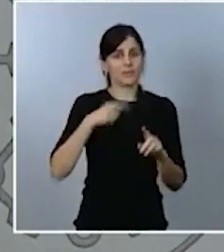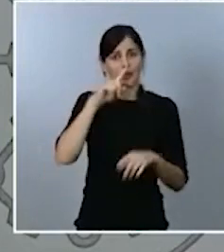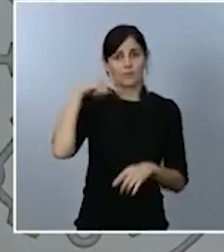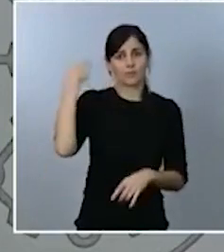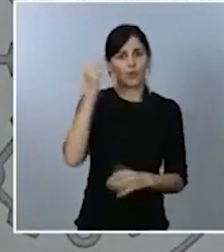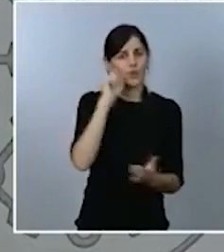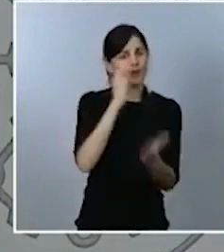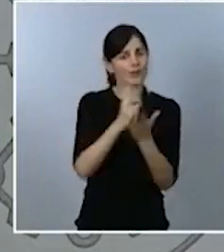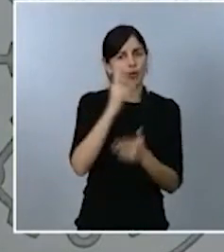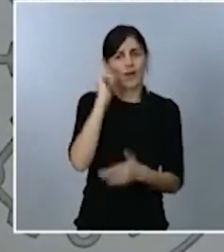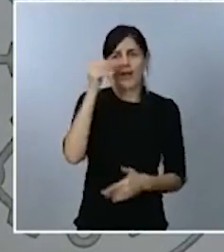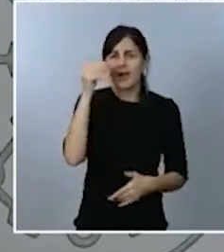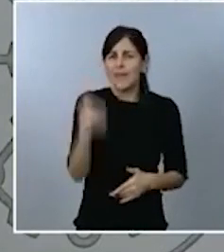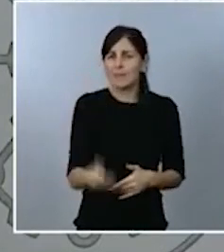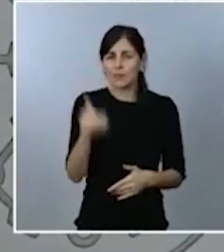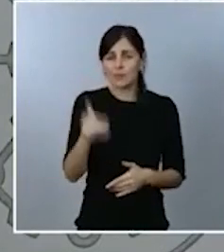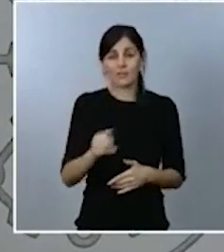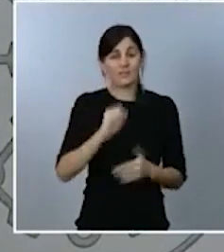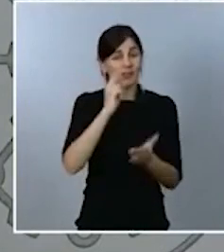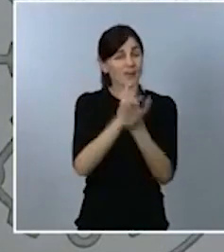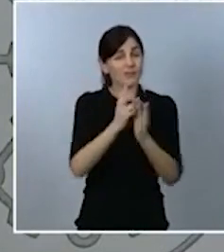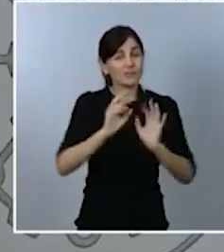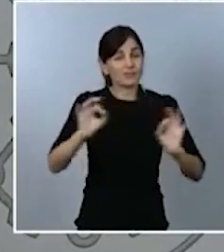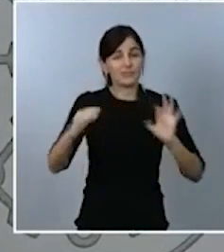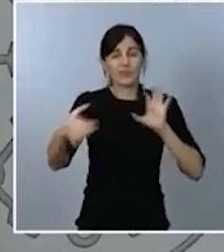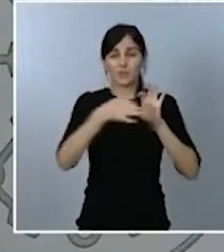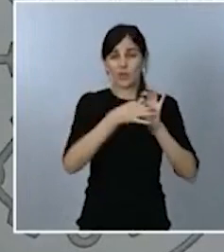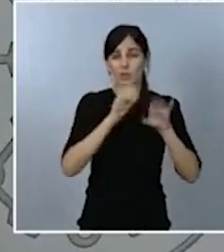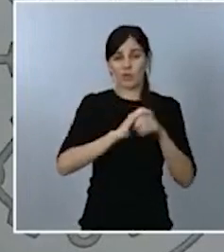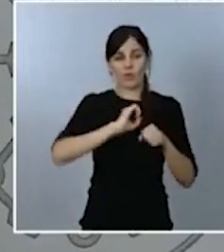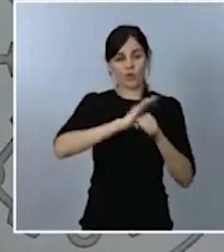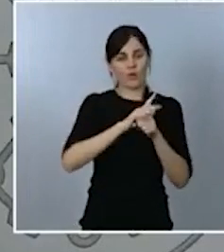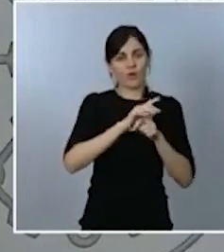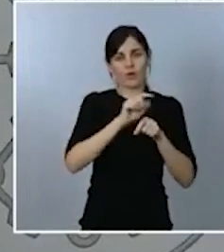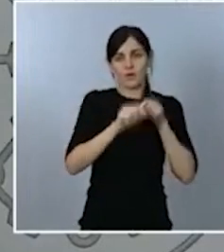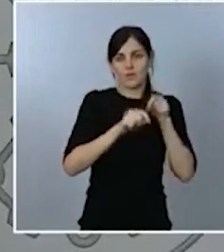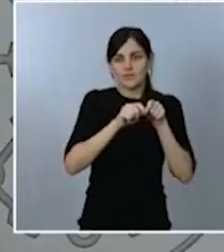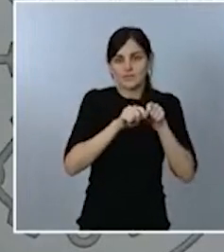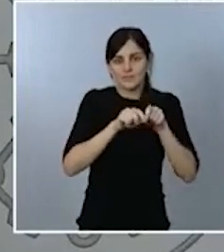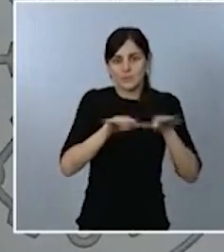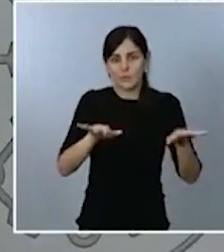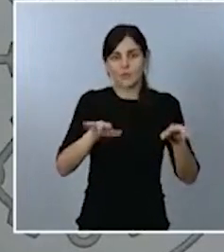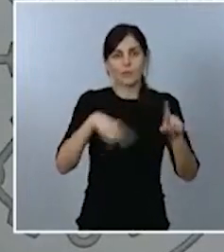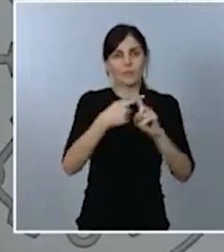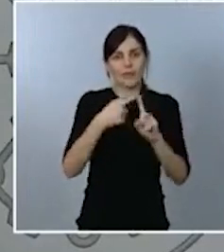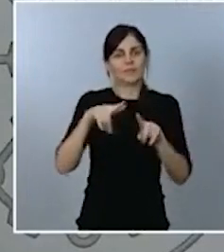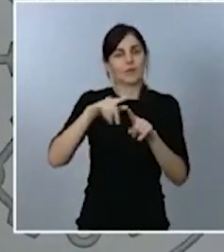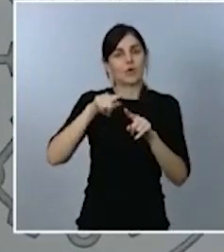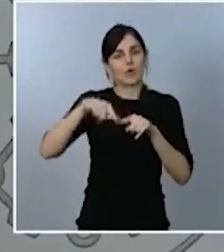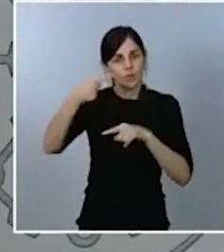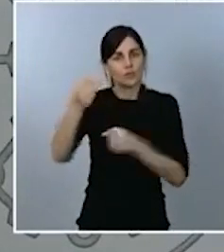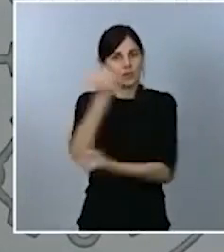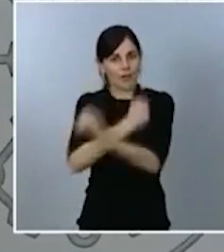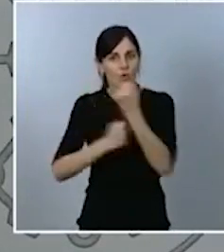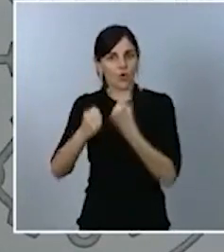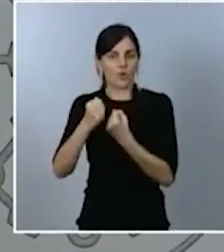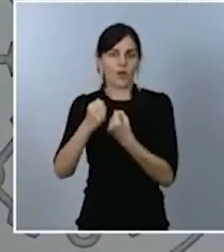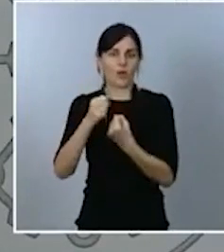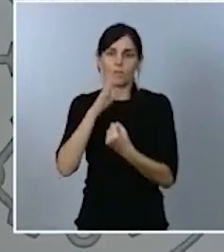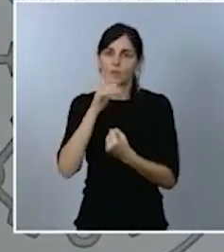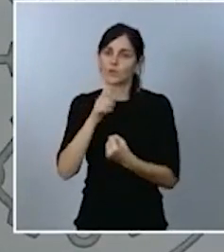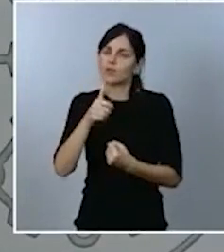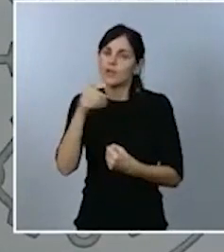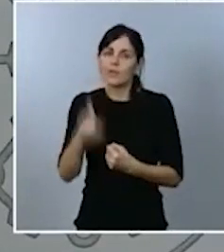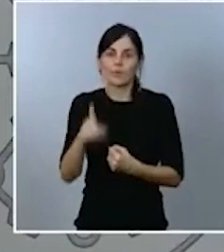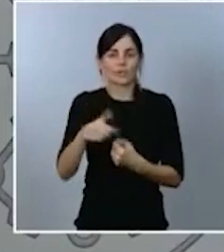de la pandemia sanitaria y de las consecuencias económicas que de él se derivan, pero también de la necesidad de aprovechar los fondos europeos para